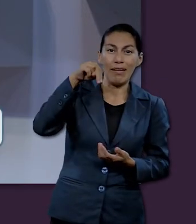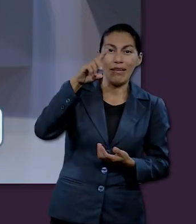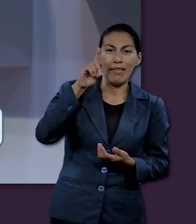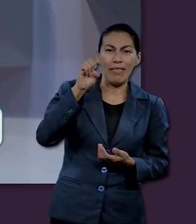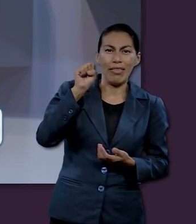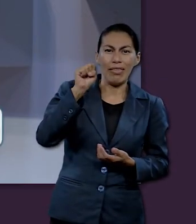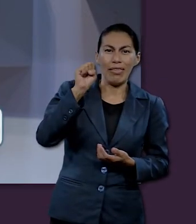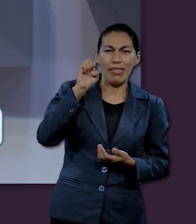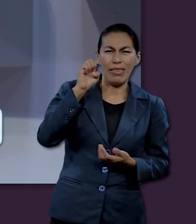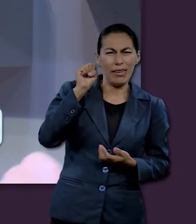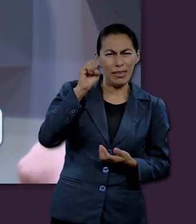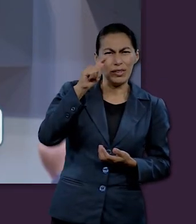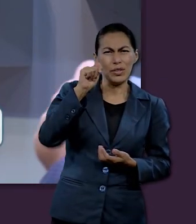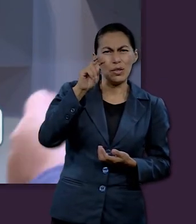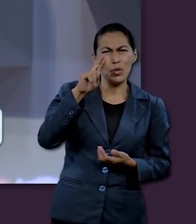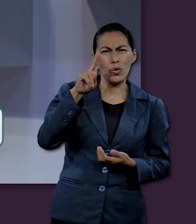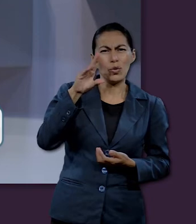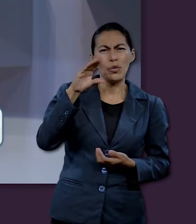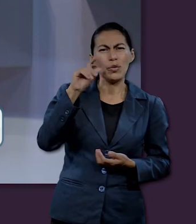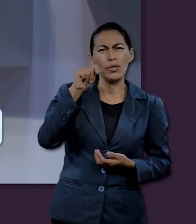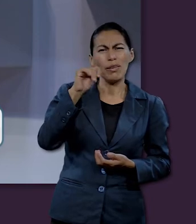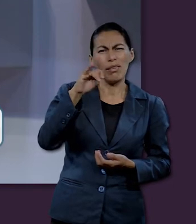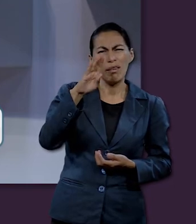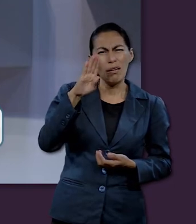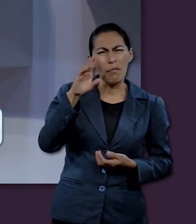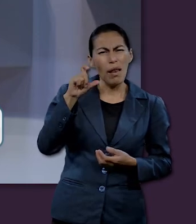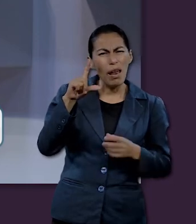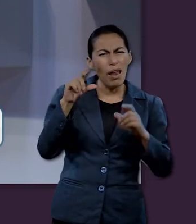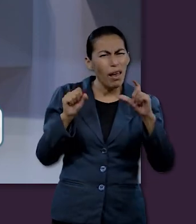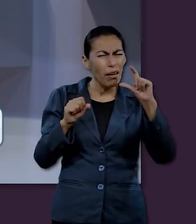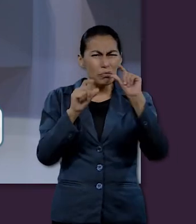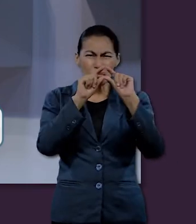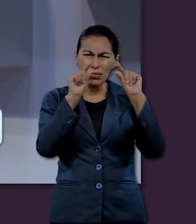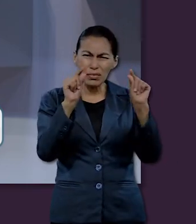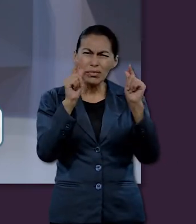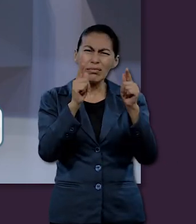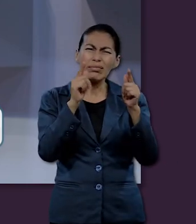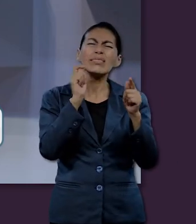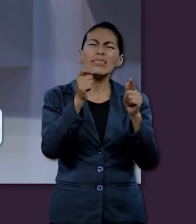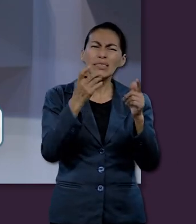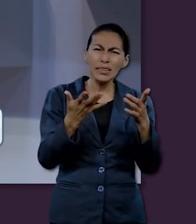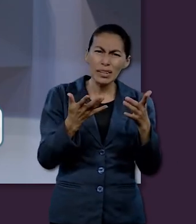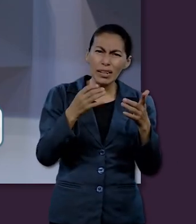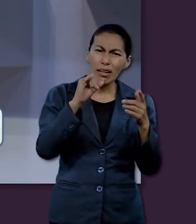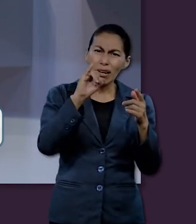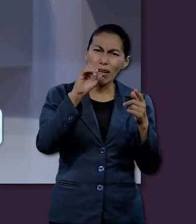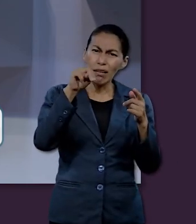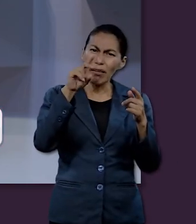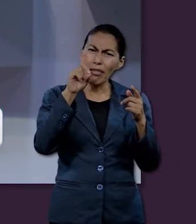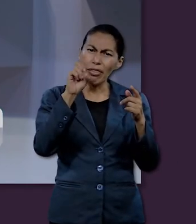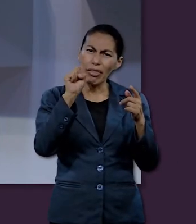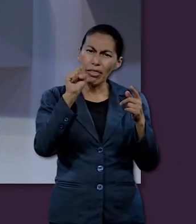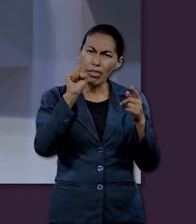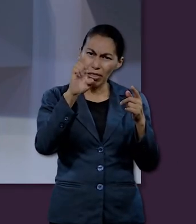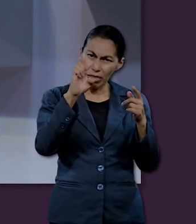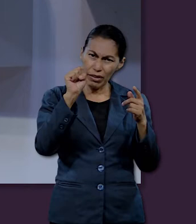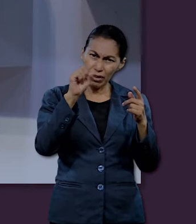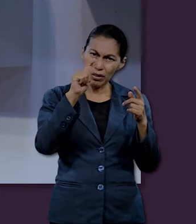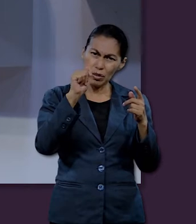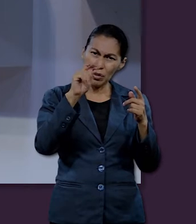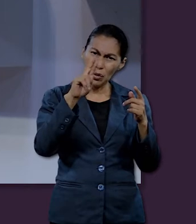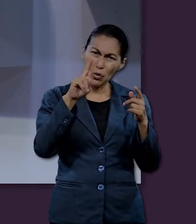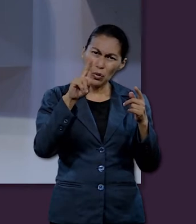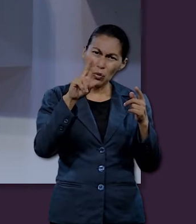Cuando leí el título me llamó mucho la atención la palabra indestructible. Busqué ahí en